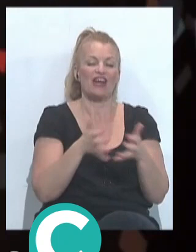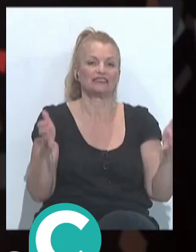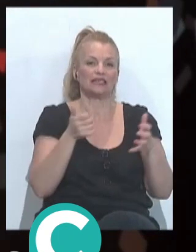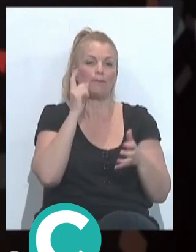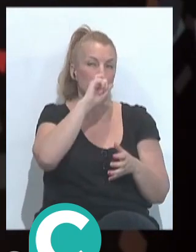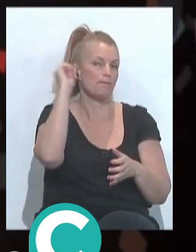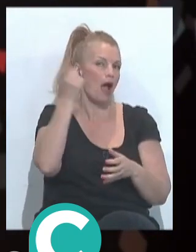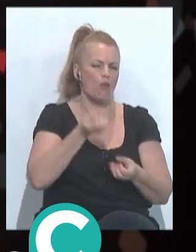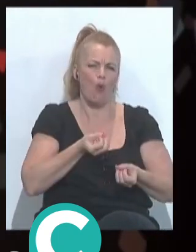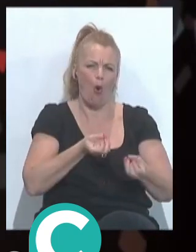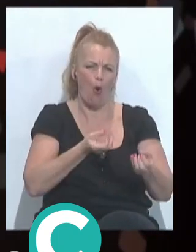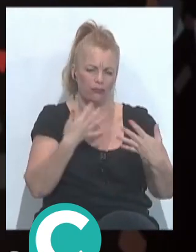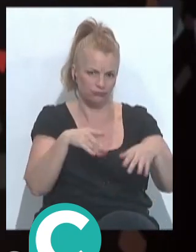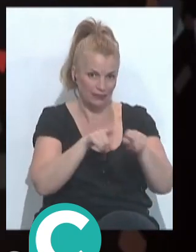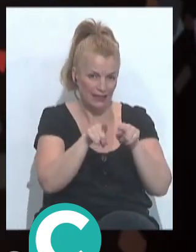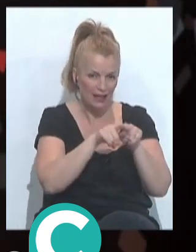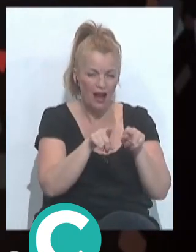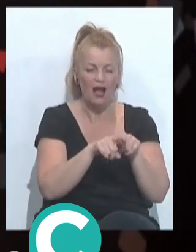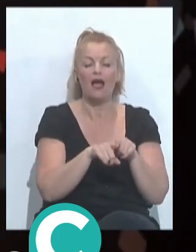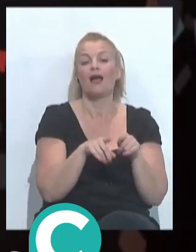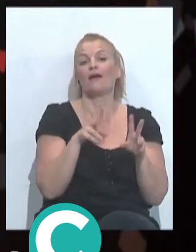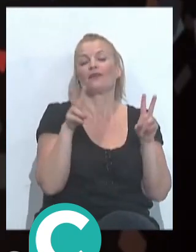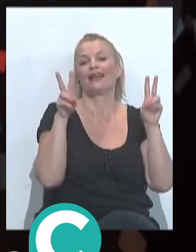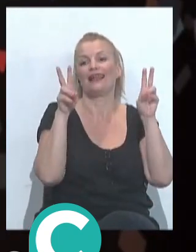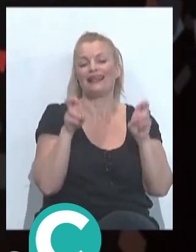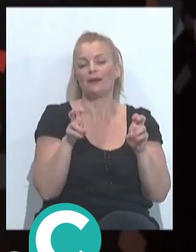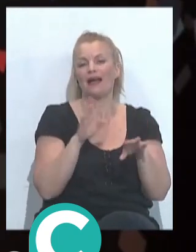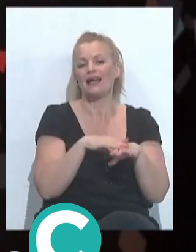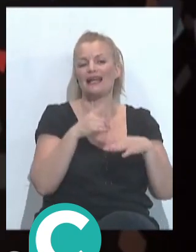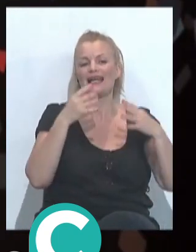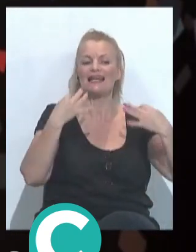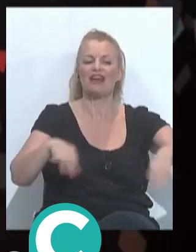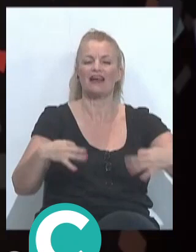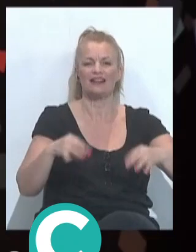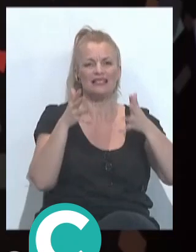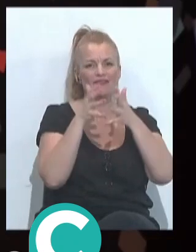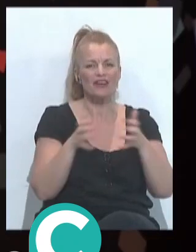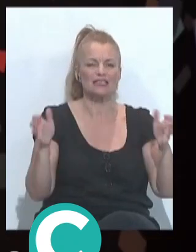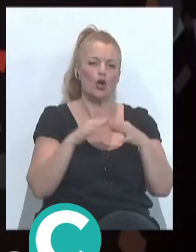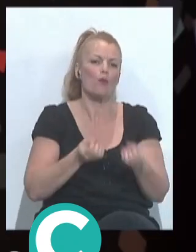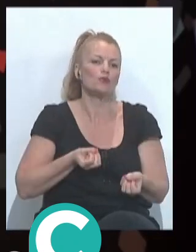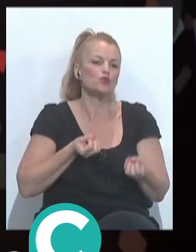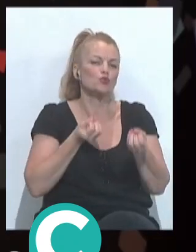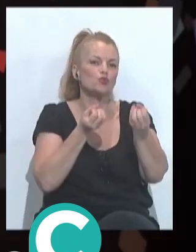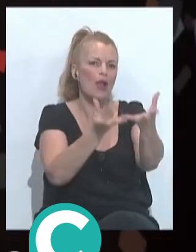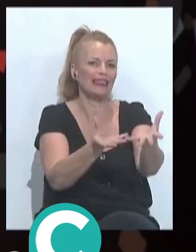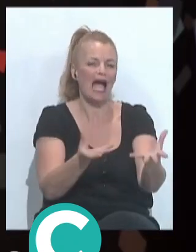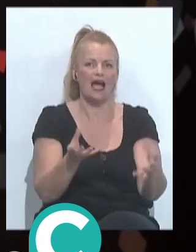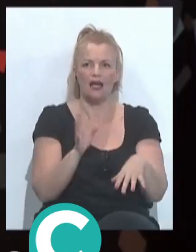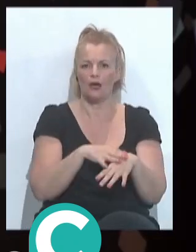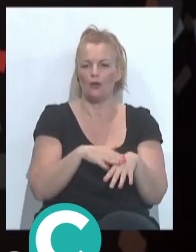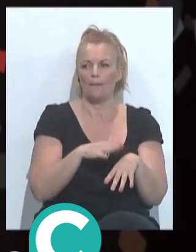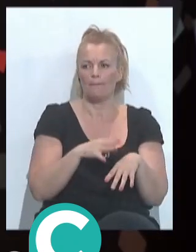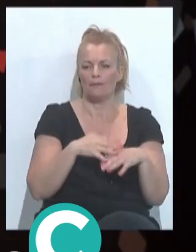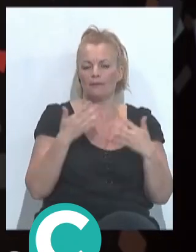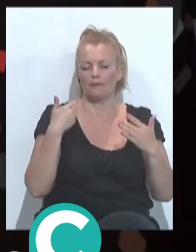este año, ¿no? Pero, bueno, creo que va mucho más allá, ¿no? Esa simple frase que muchas veces se suelta como para un poco,